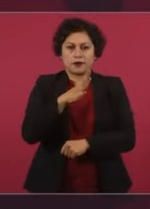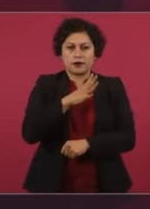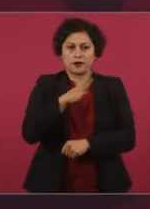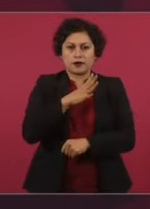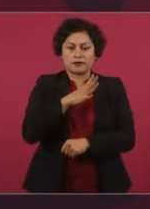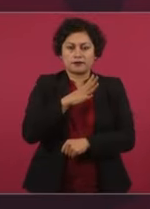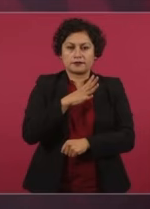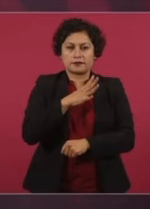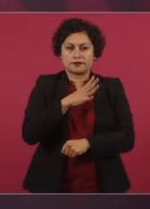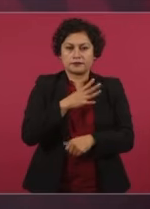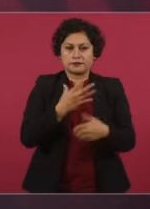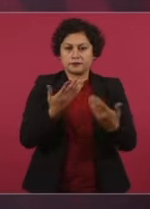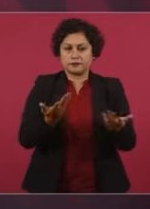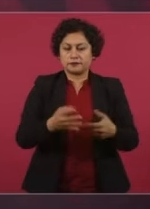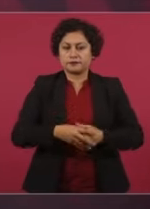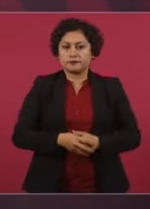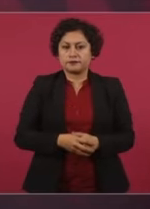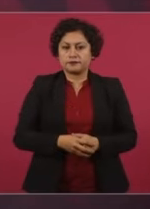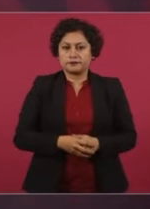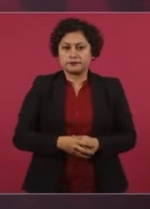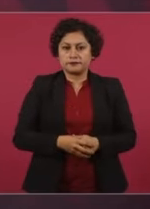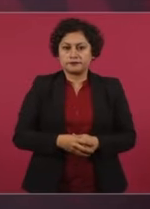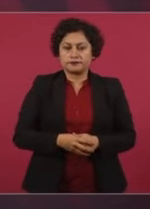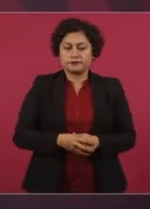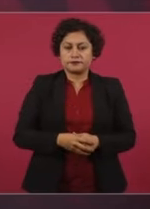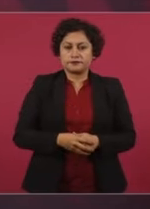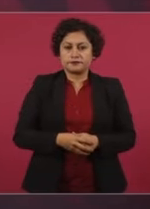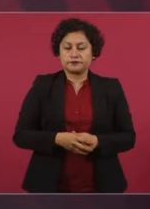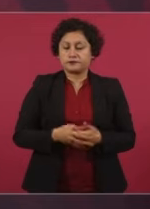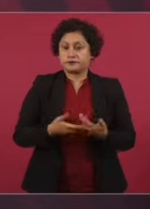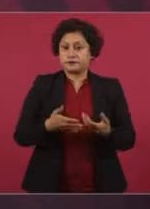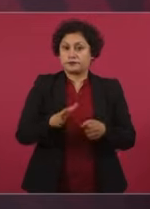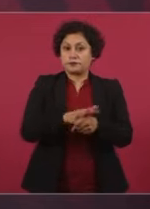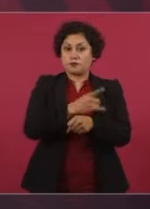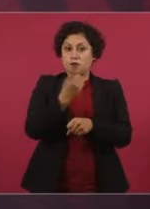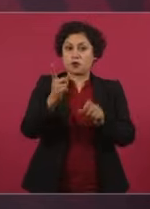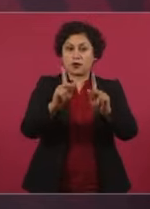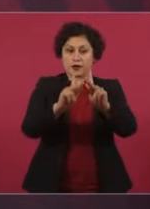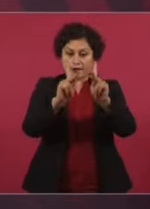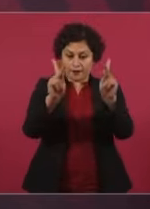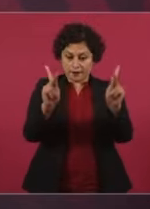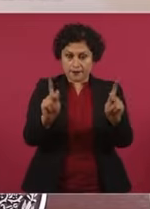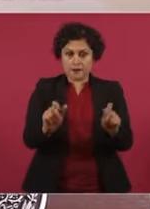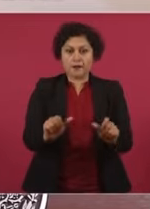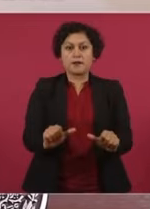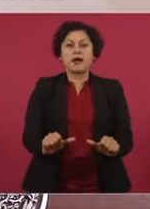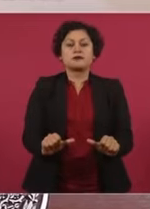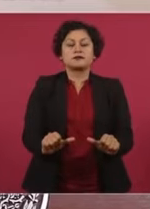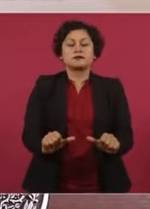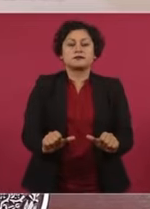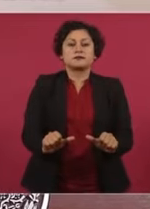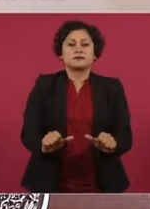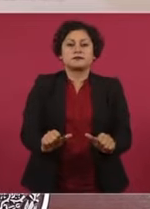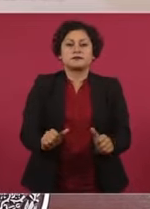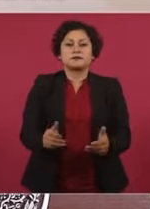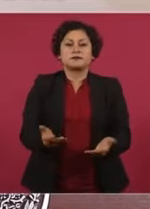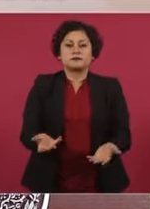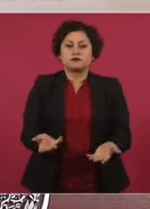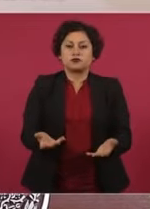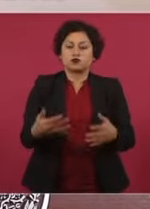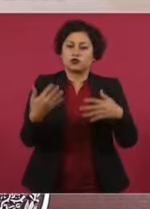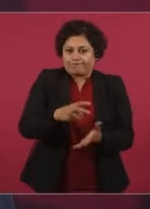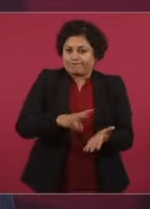que la paz es un bien muy